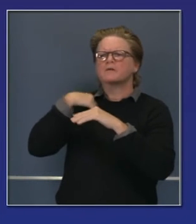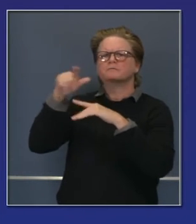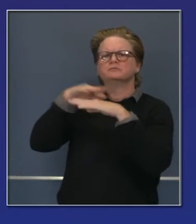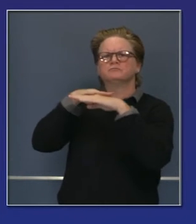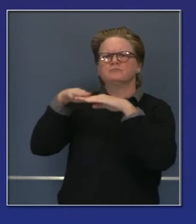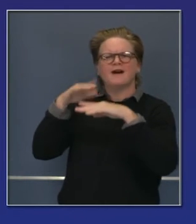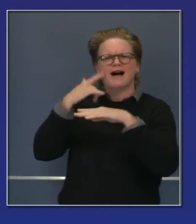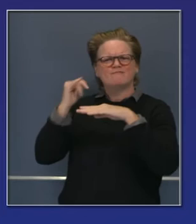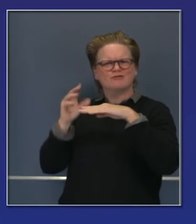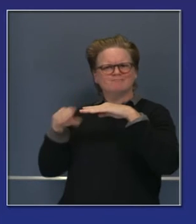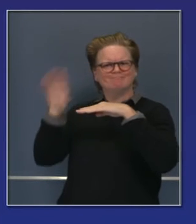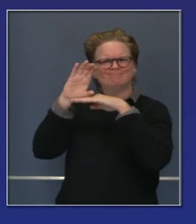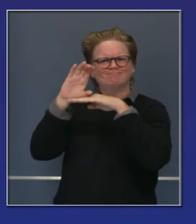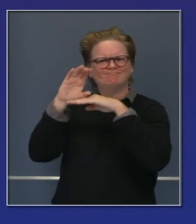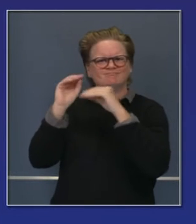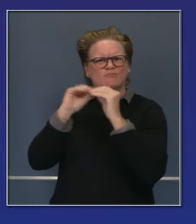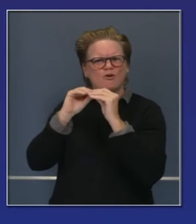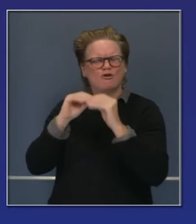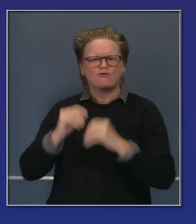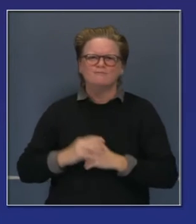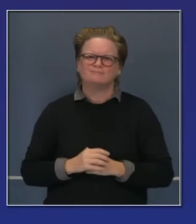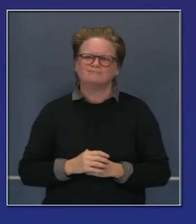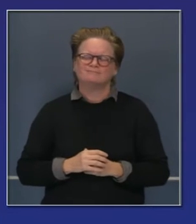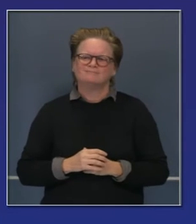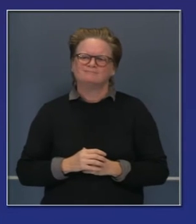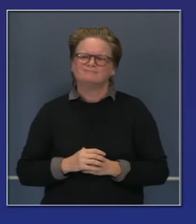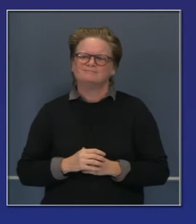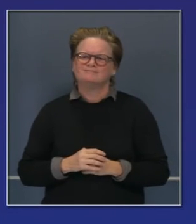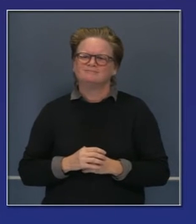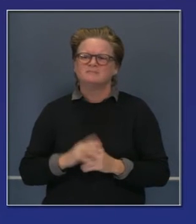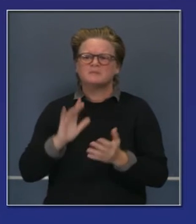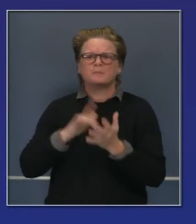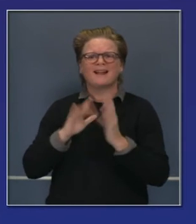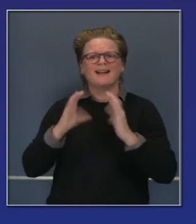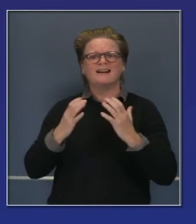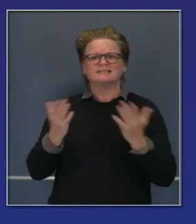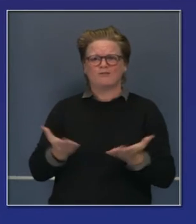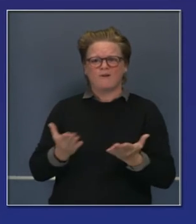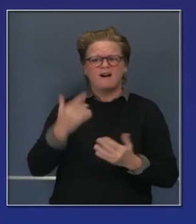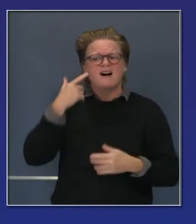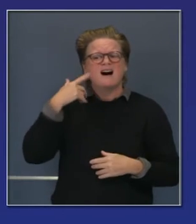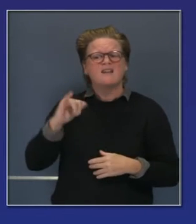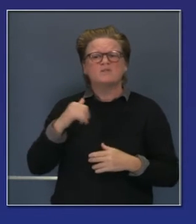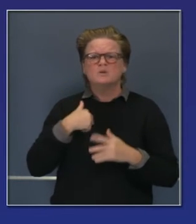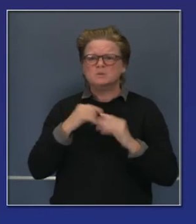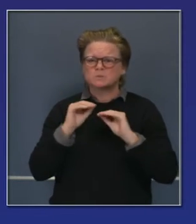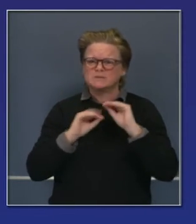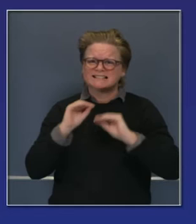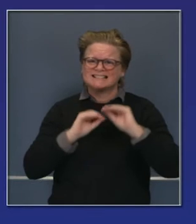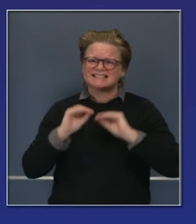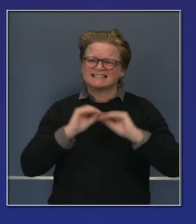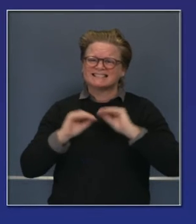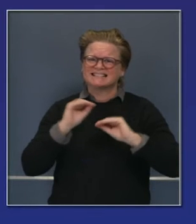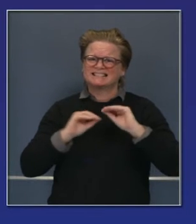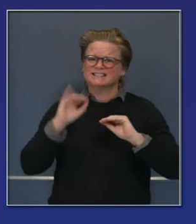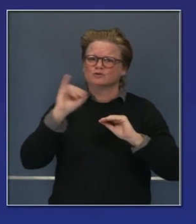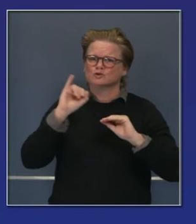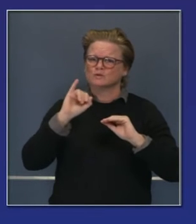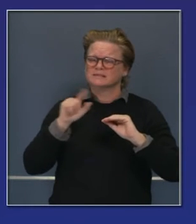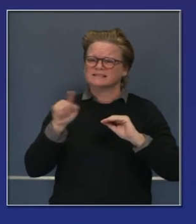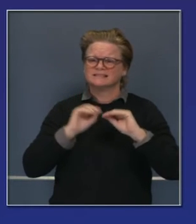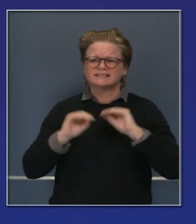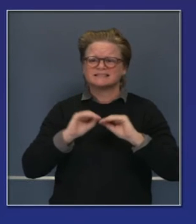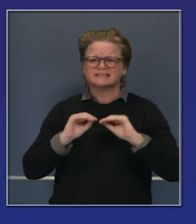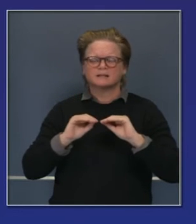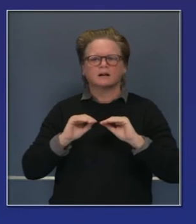la clase mediana sigue luchando con los costos de salubridad. Van a recibir 500 dólares al mes. 6,000 dólares